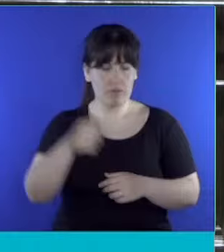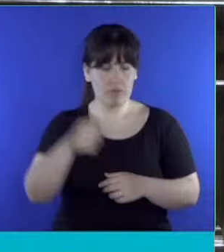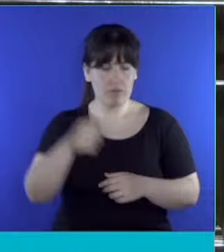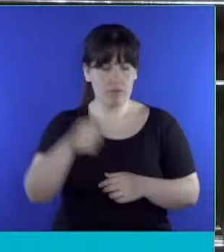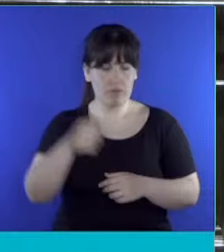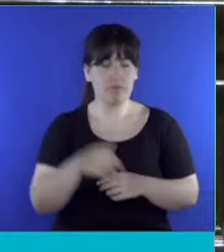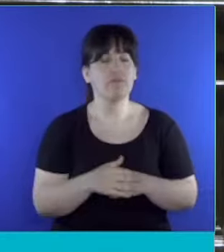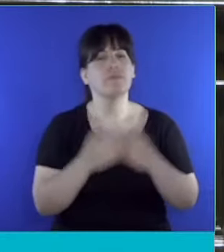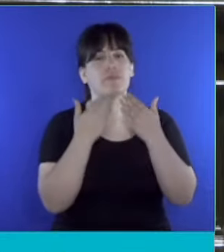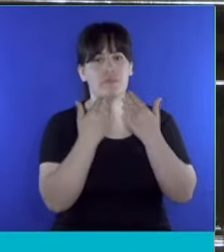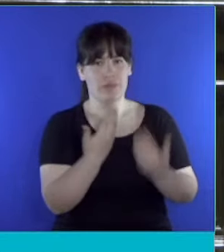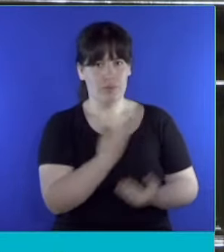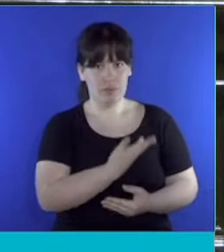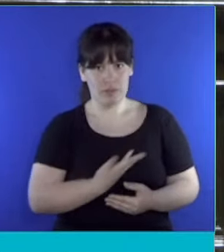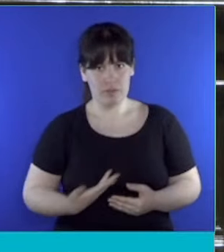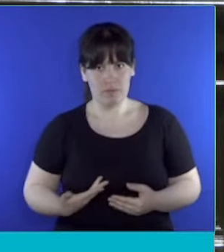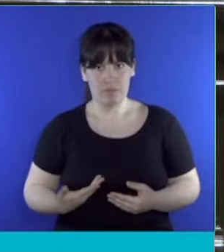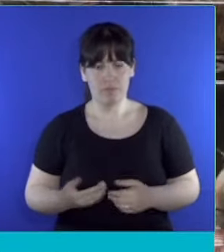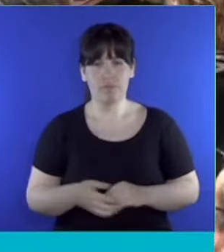Gracias, señor Presidente.